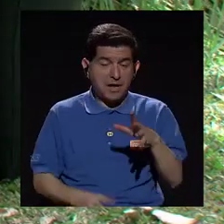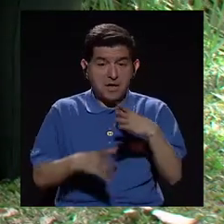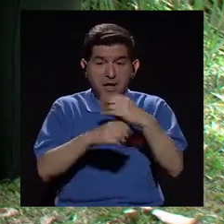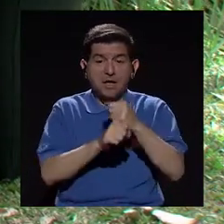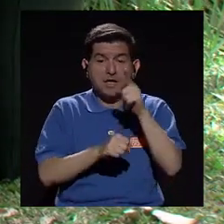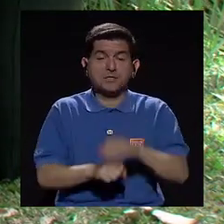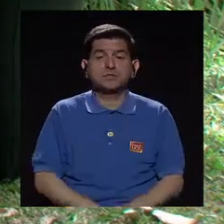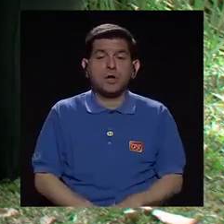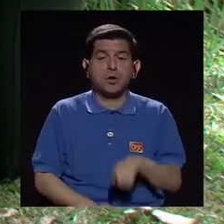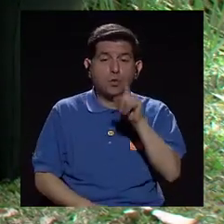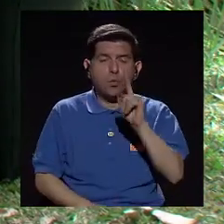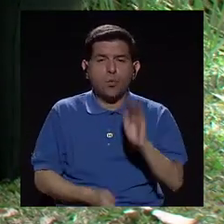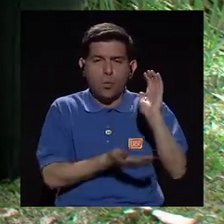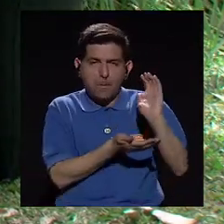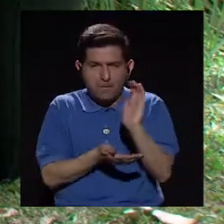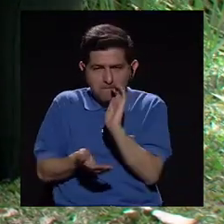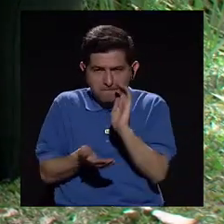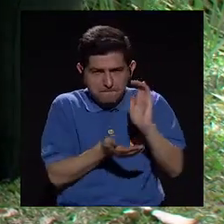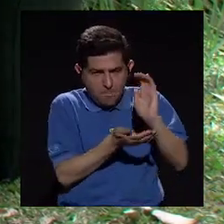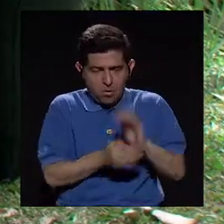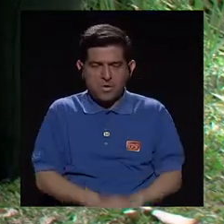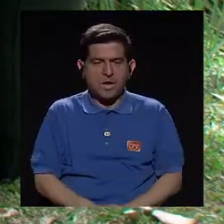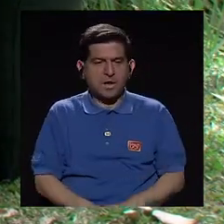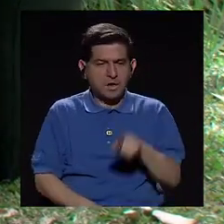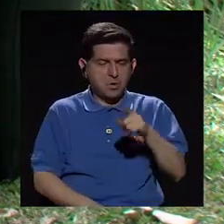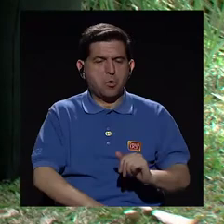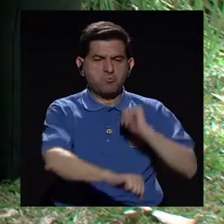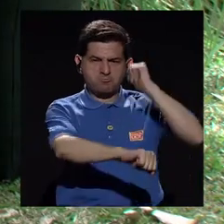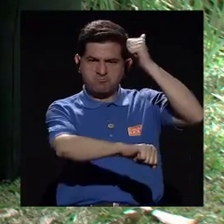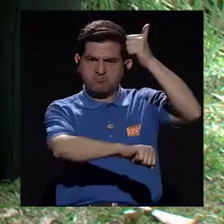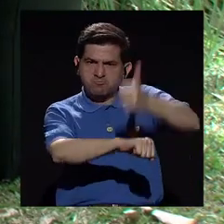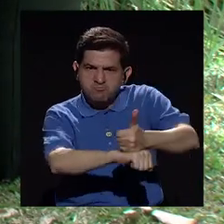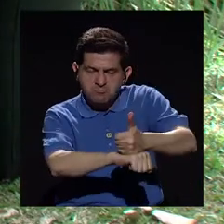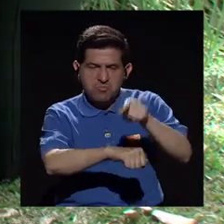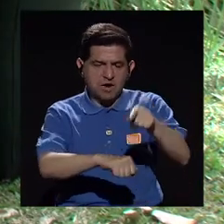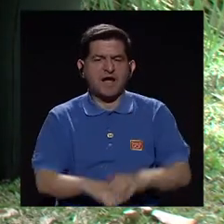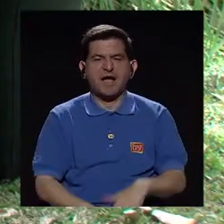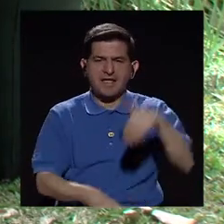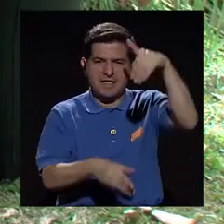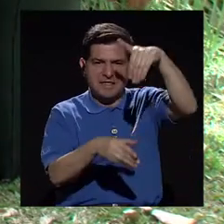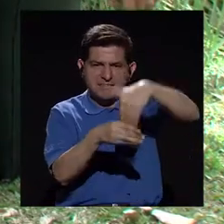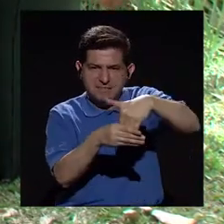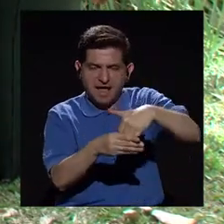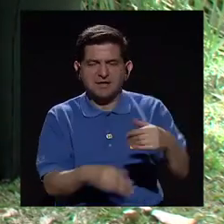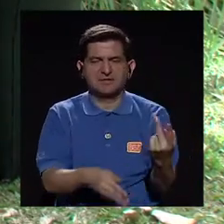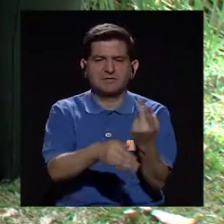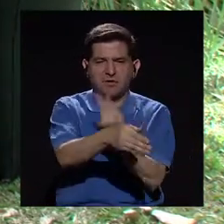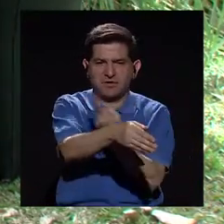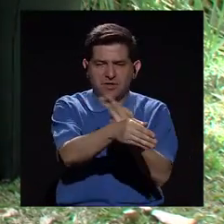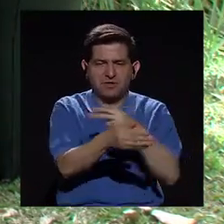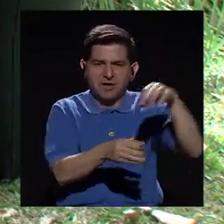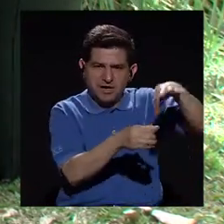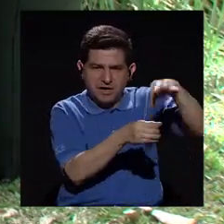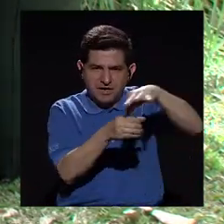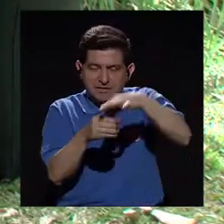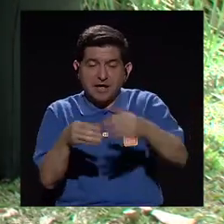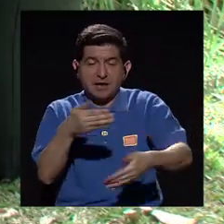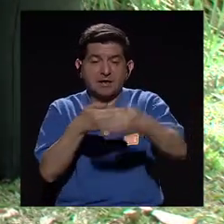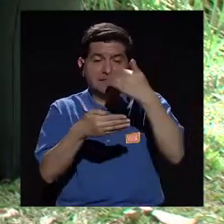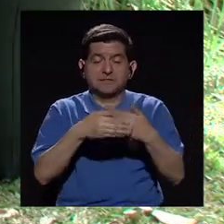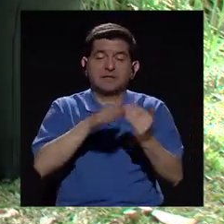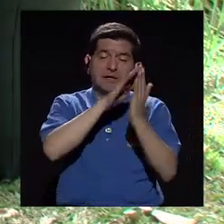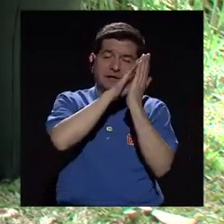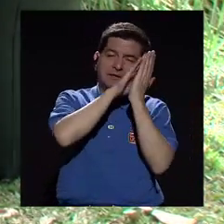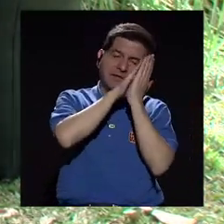hizo un muñeco y plantó el muñeco en medio de la huerta. Y antes de irse a